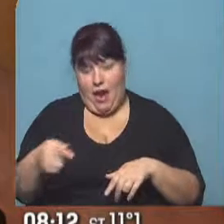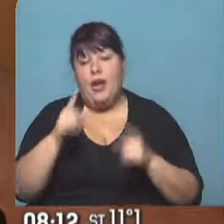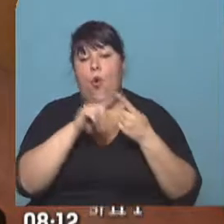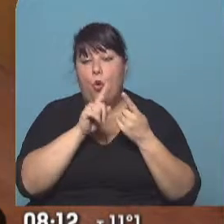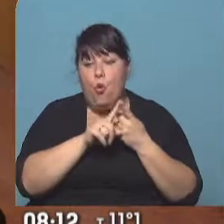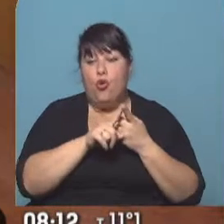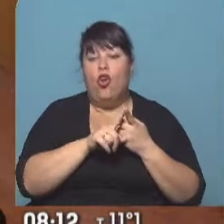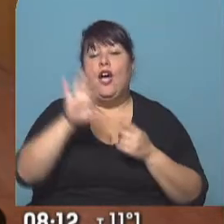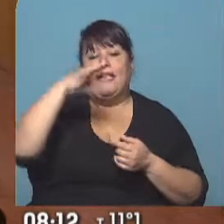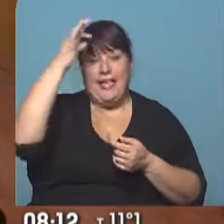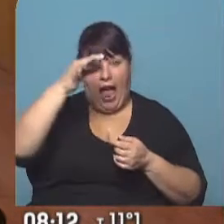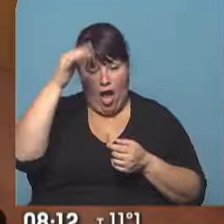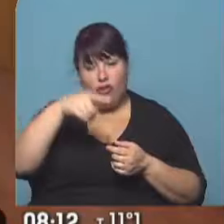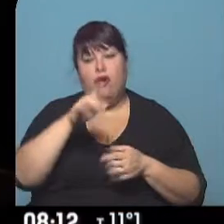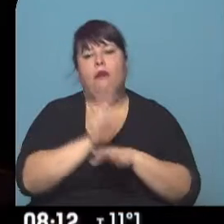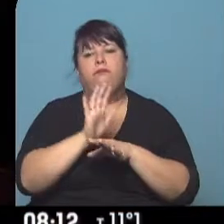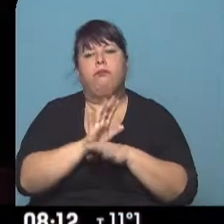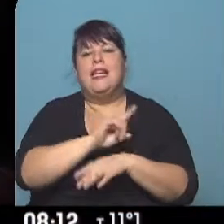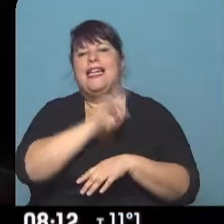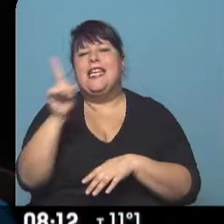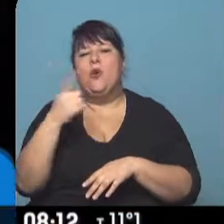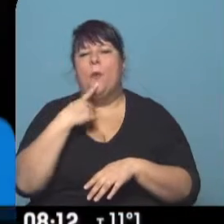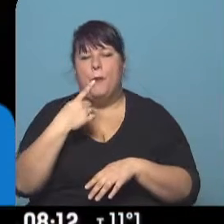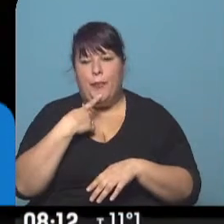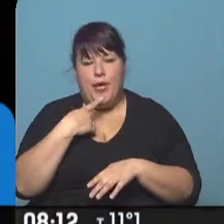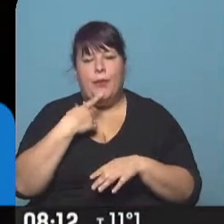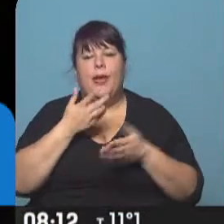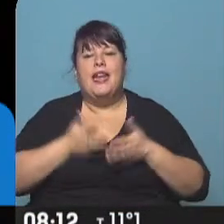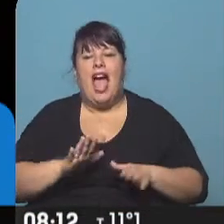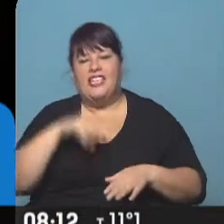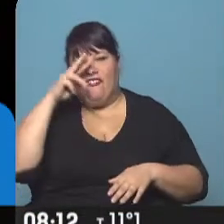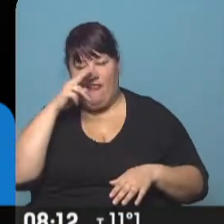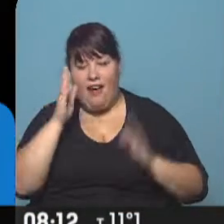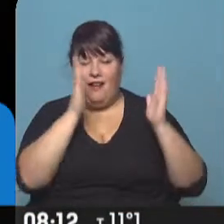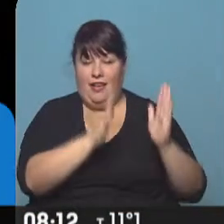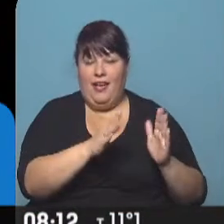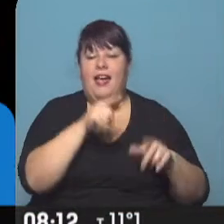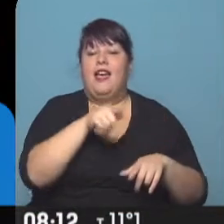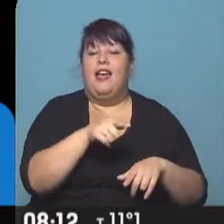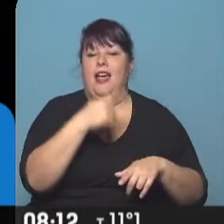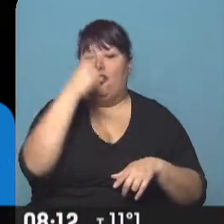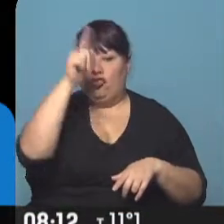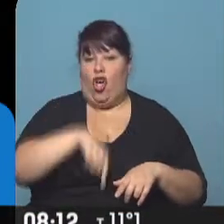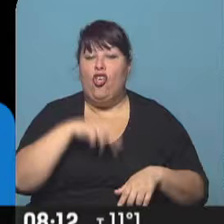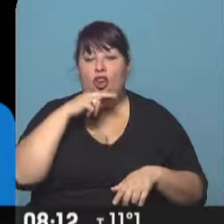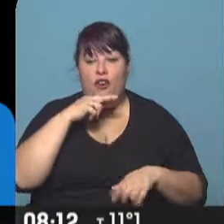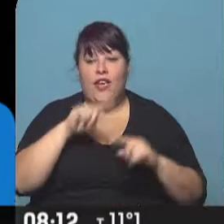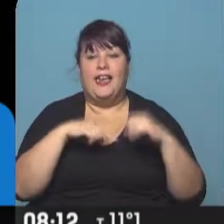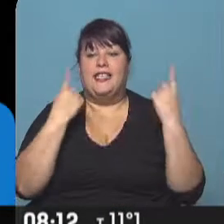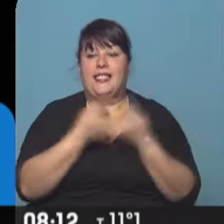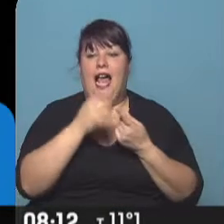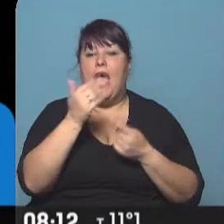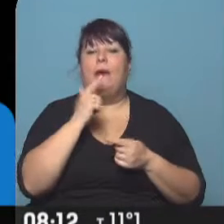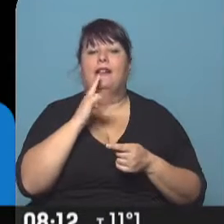Por un lado una de teatro, se llama Ningún Pibe nace cheto y se va a presentar los viernes en la sala